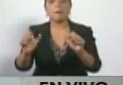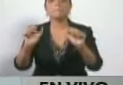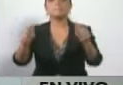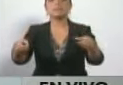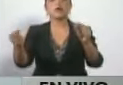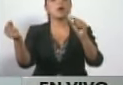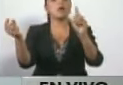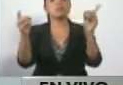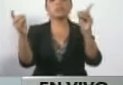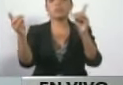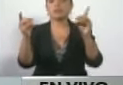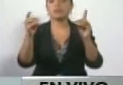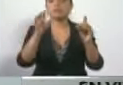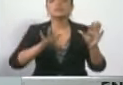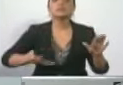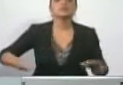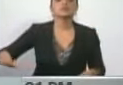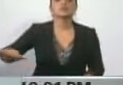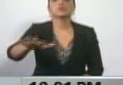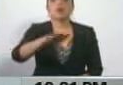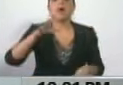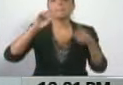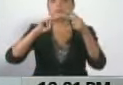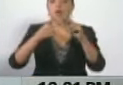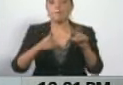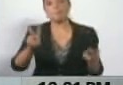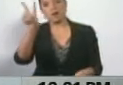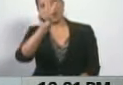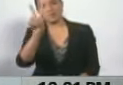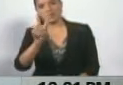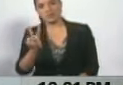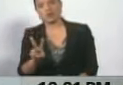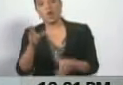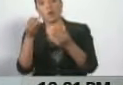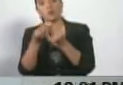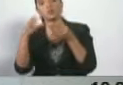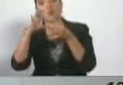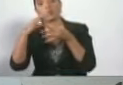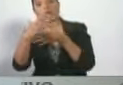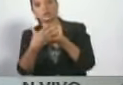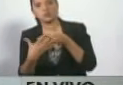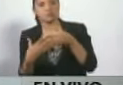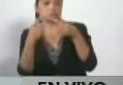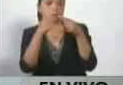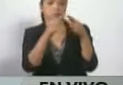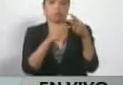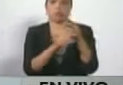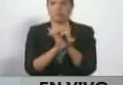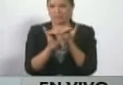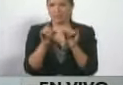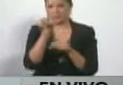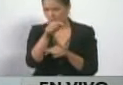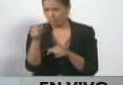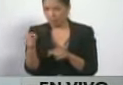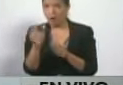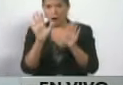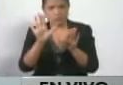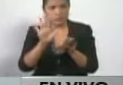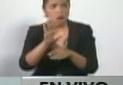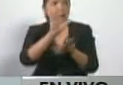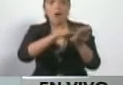diálogo nacional por la paz en Venezuela junto a UNASUR y no sé qué cosa. Eso sí, ¿no? Como debe ser, pues.